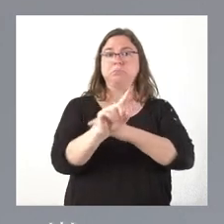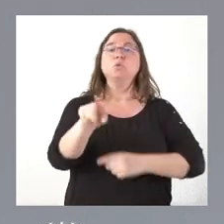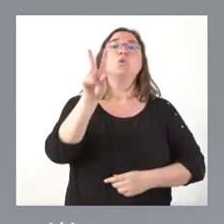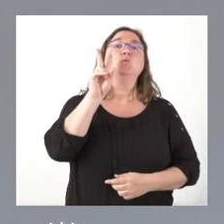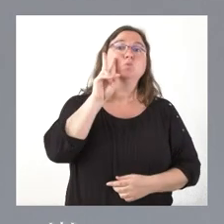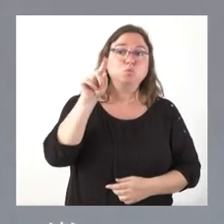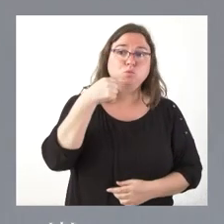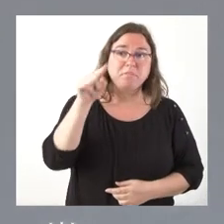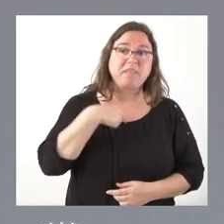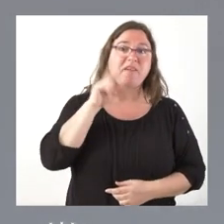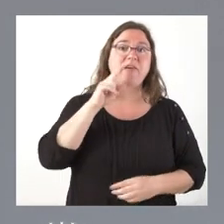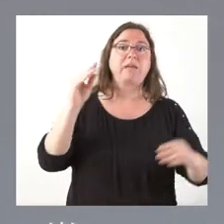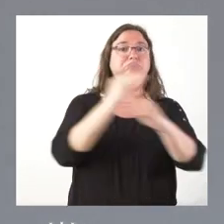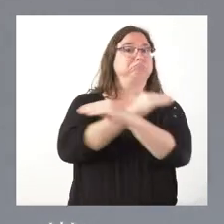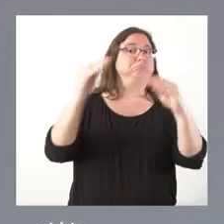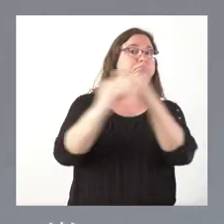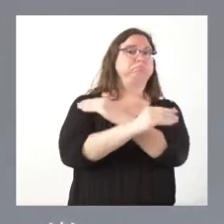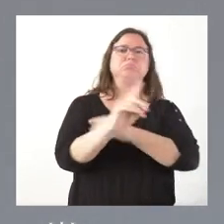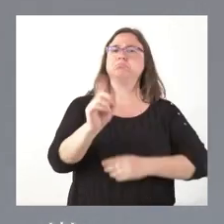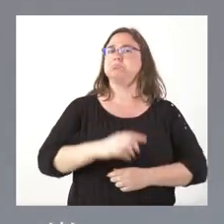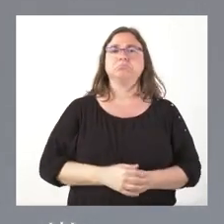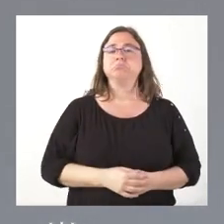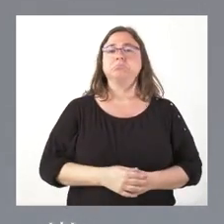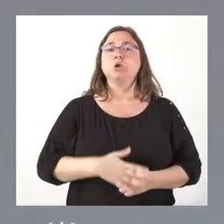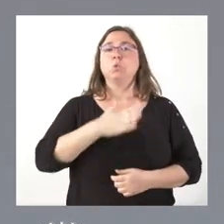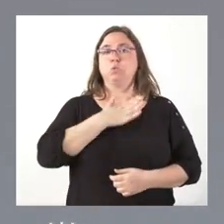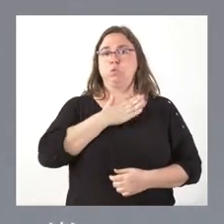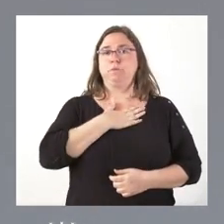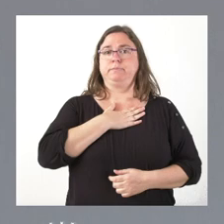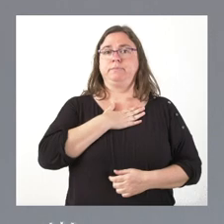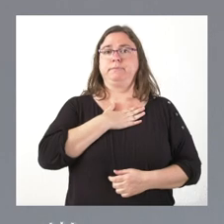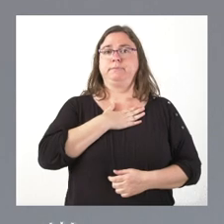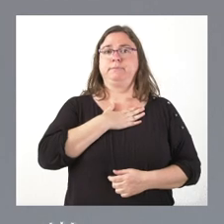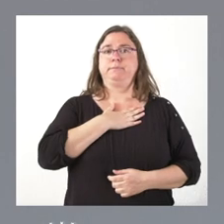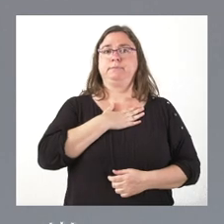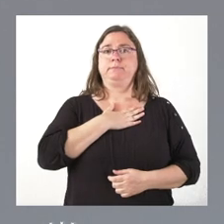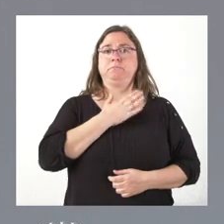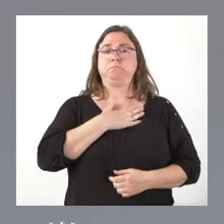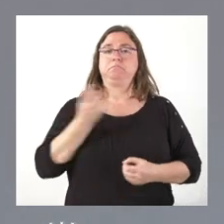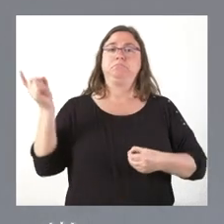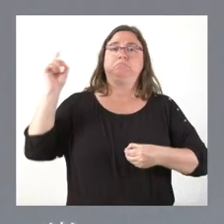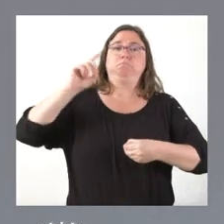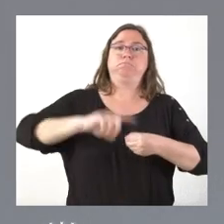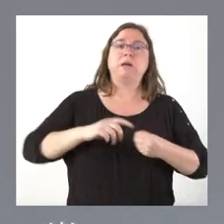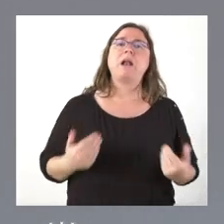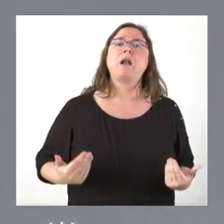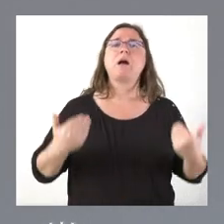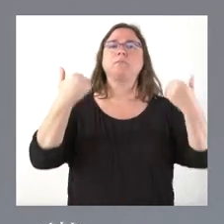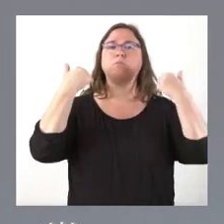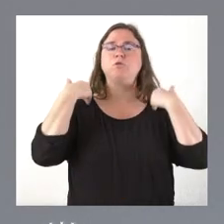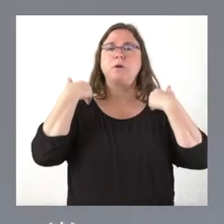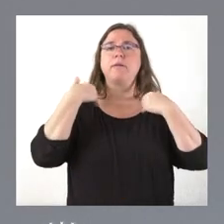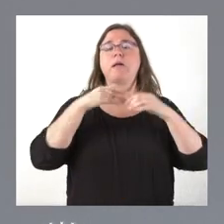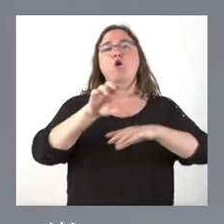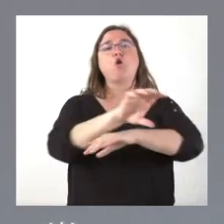contradicción. Mire, yo me incorporo a un cargo de responsabilidad en la